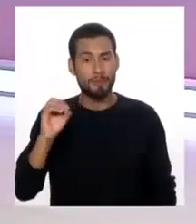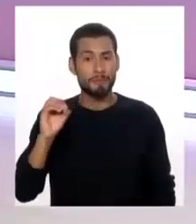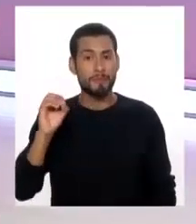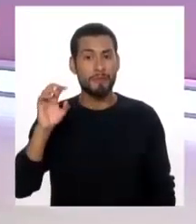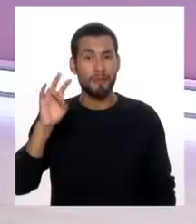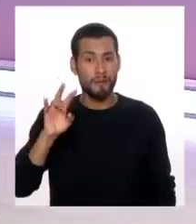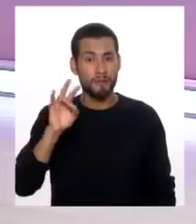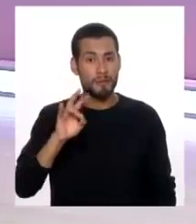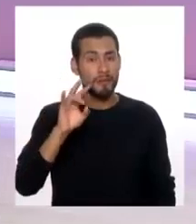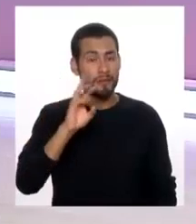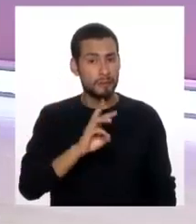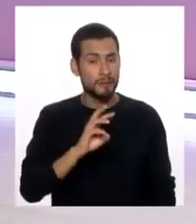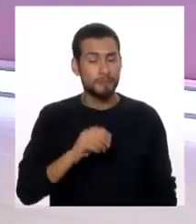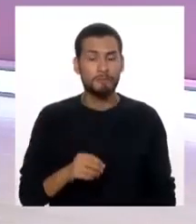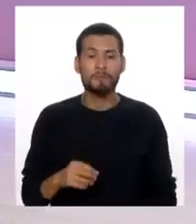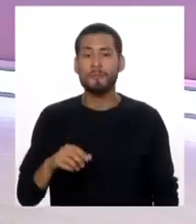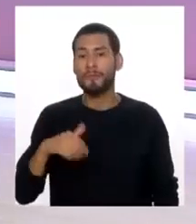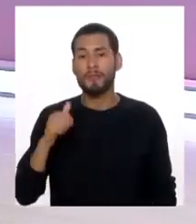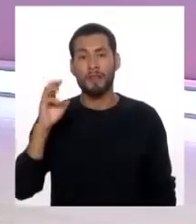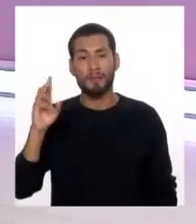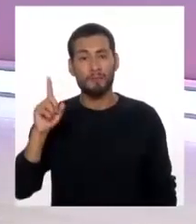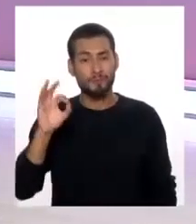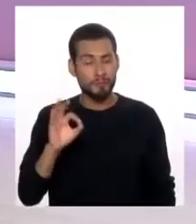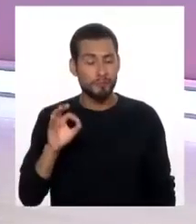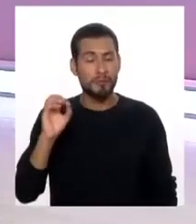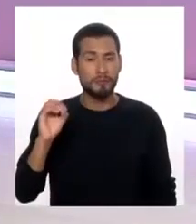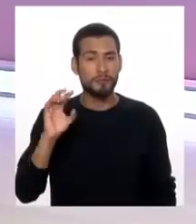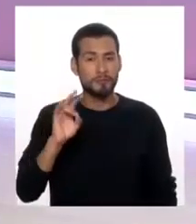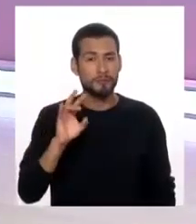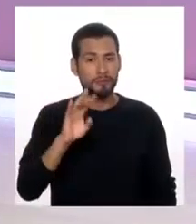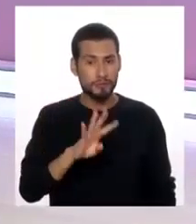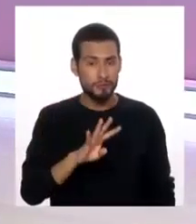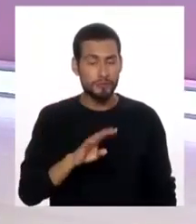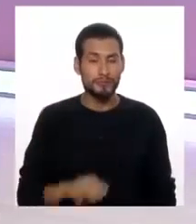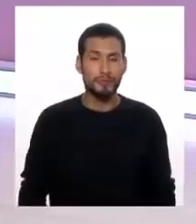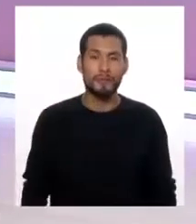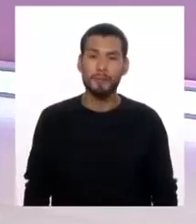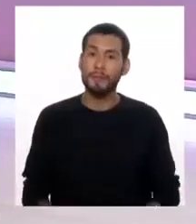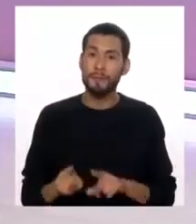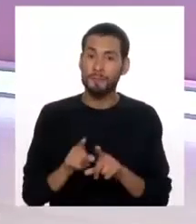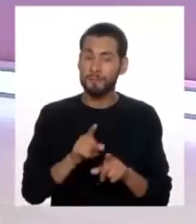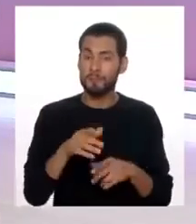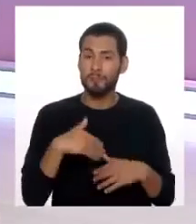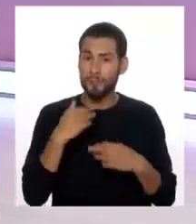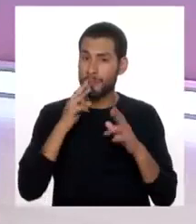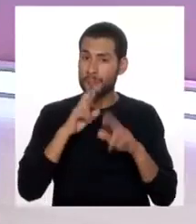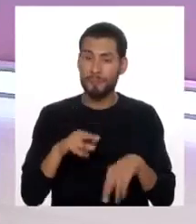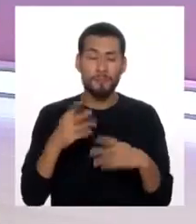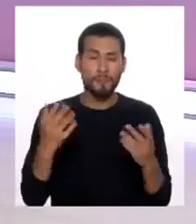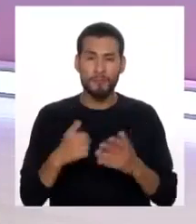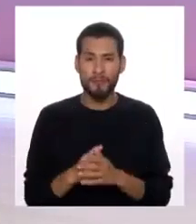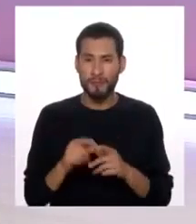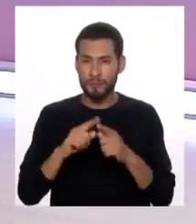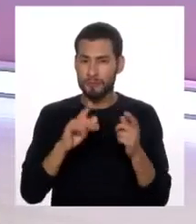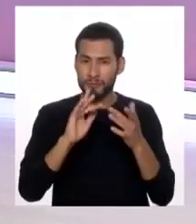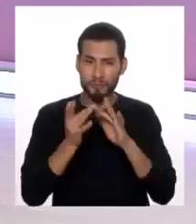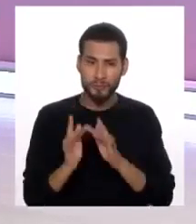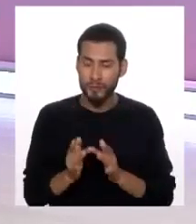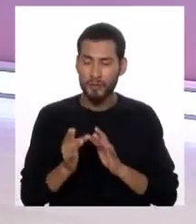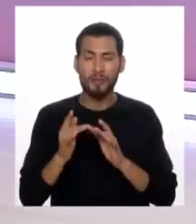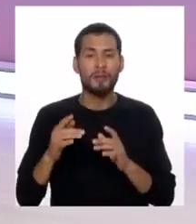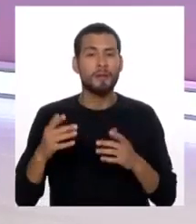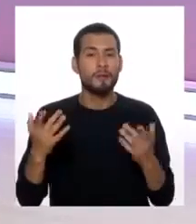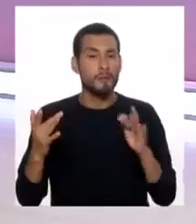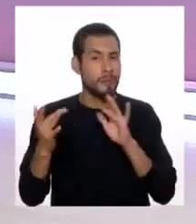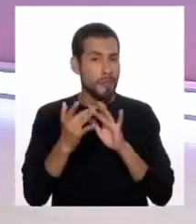0776 y al 619 0774. Y también nos pueden responder a través de nuestras redes sociales,